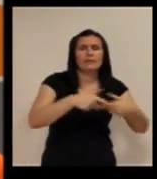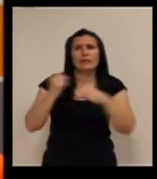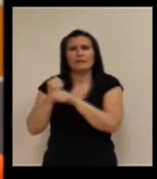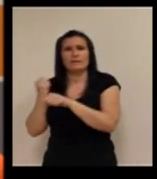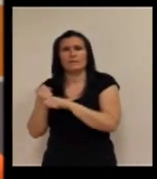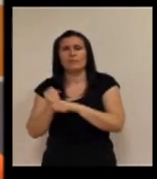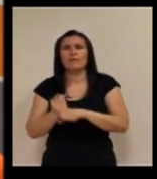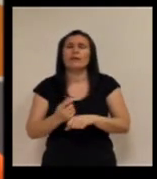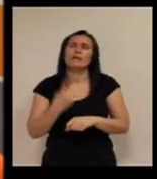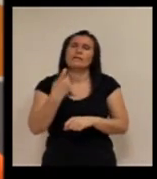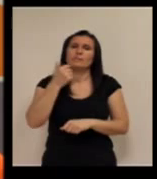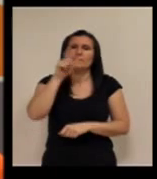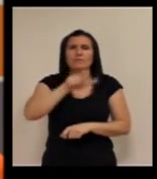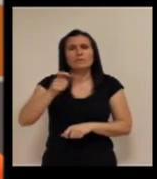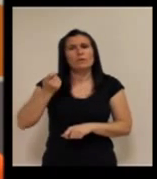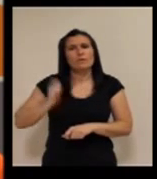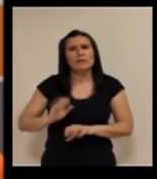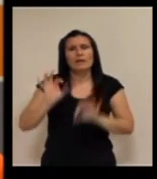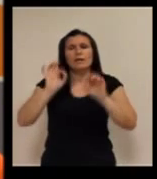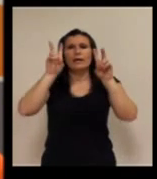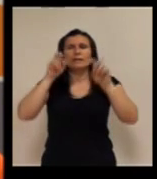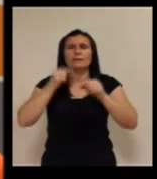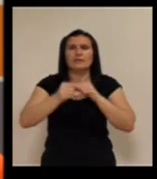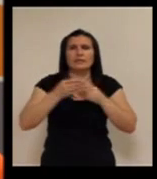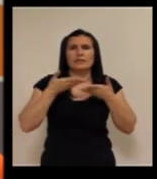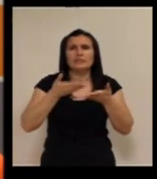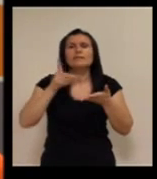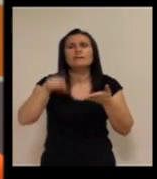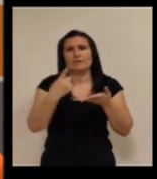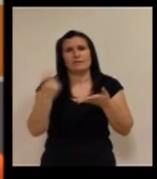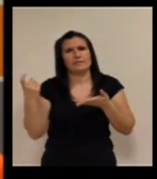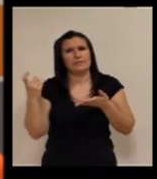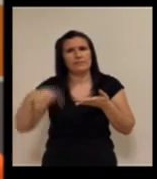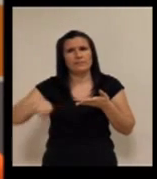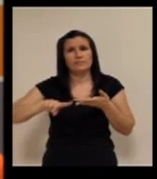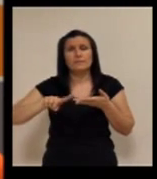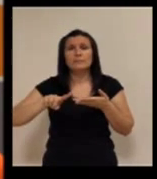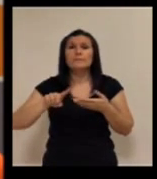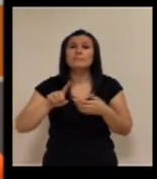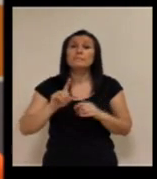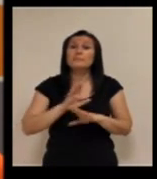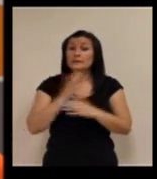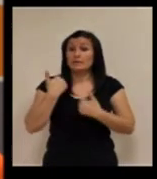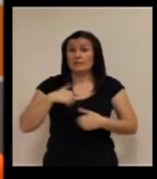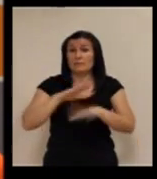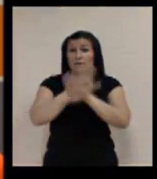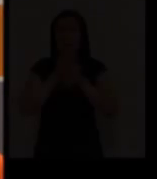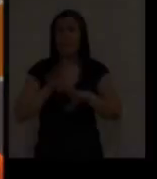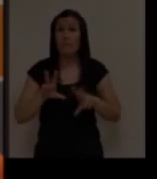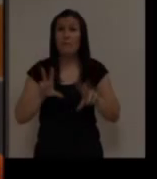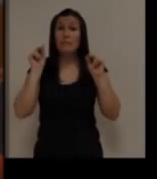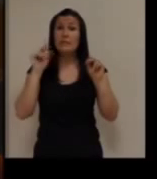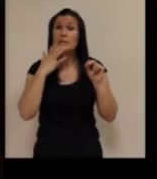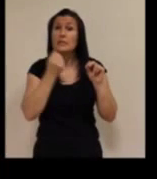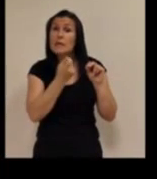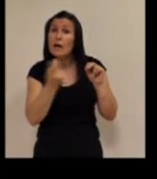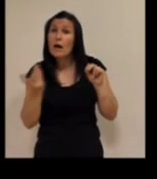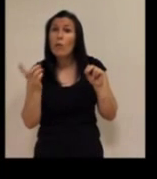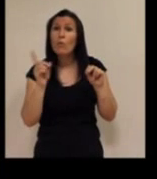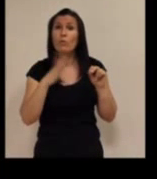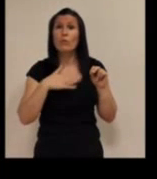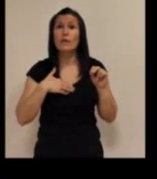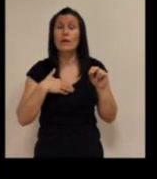personal con la familiar y contar con más profesionales dedicados al tema de la teleasistencia y bueno entonces para